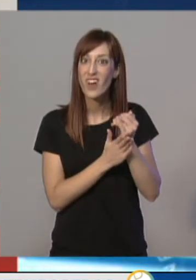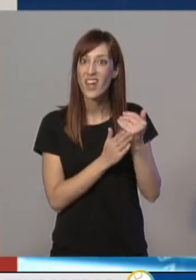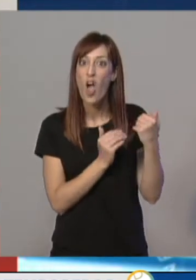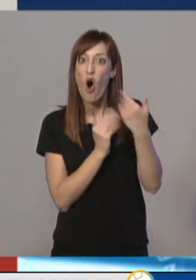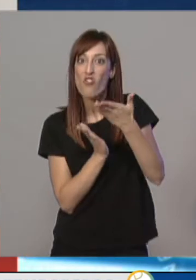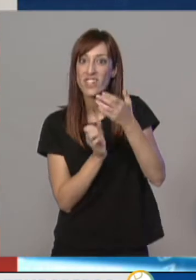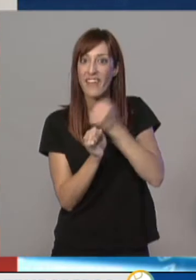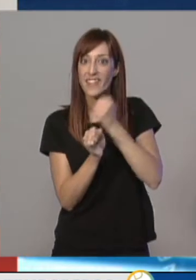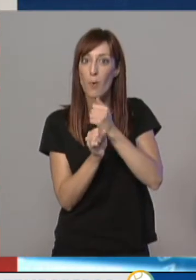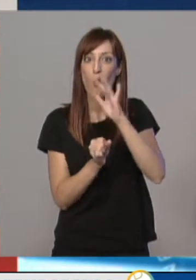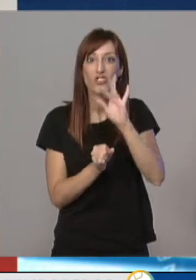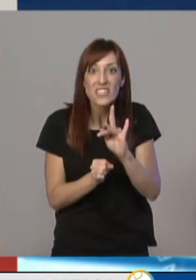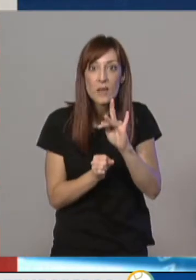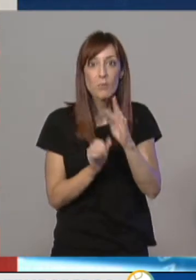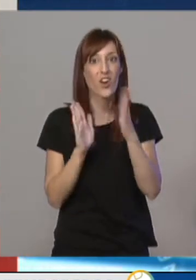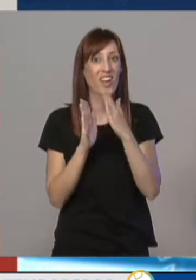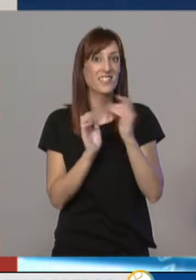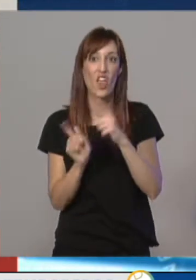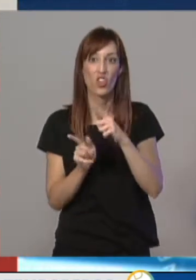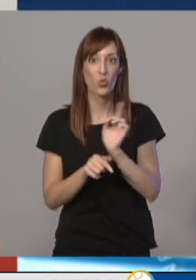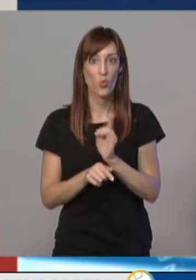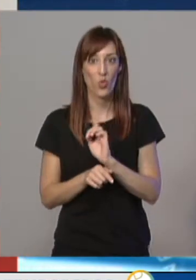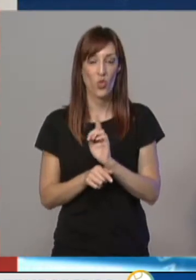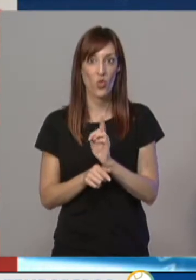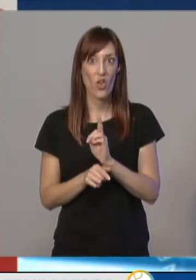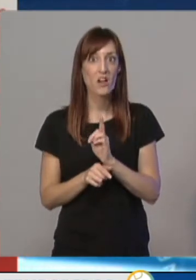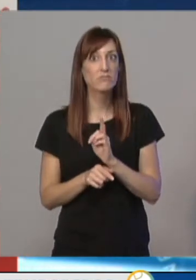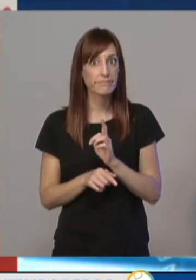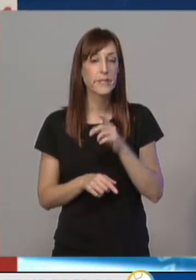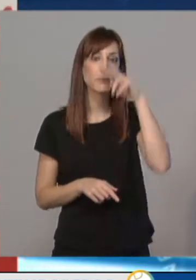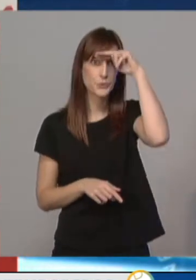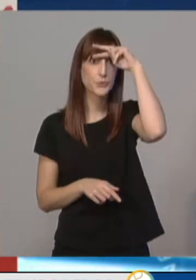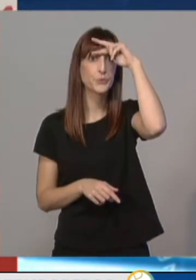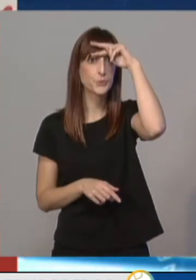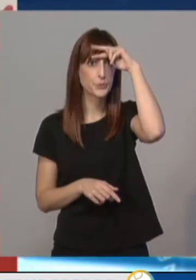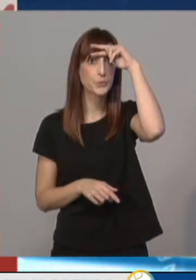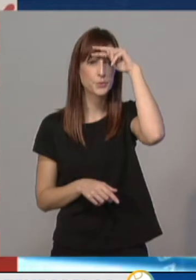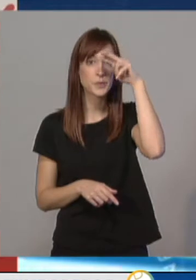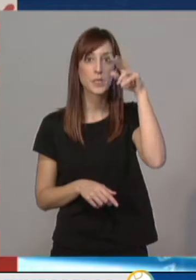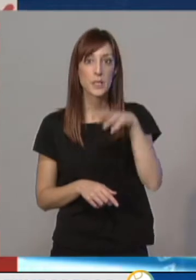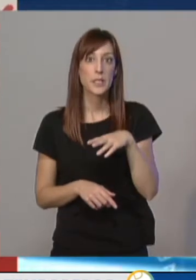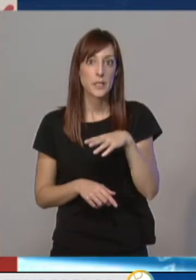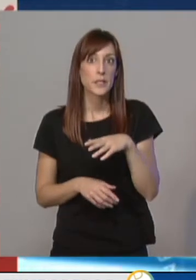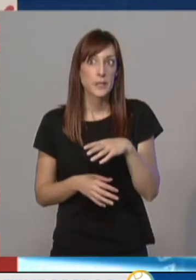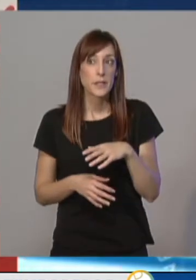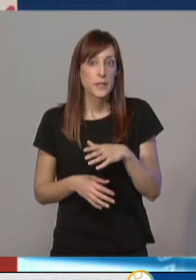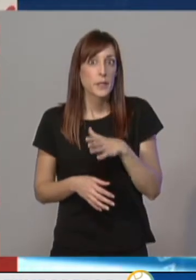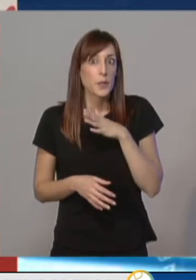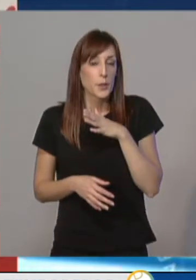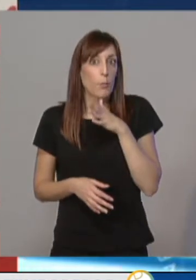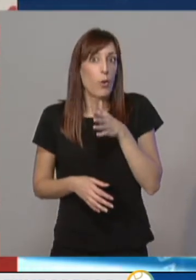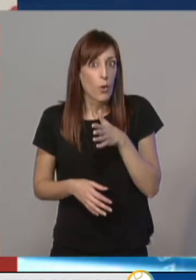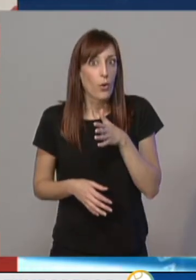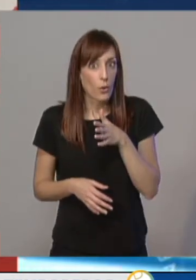sus trabajadores. Esa una cosa que nos preocupa, o sea, que está pasando prácticamente